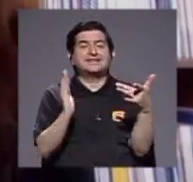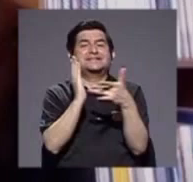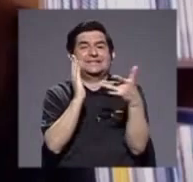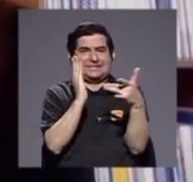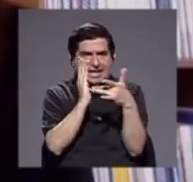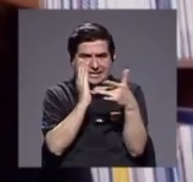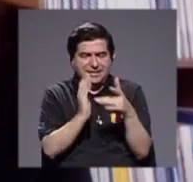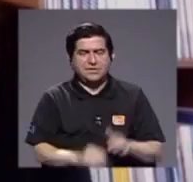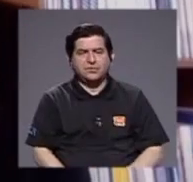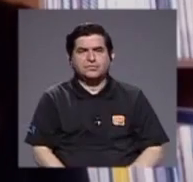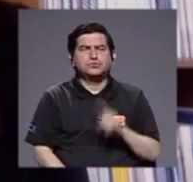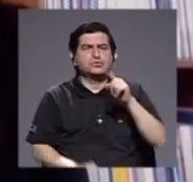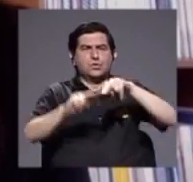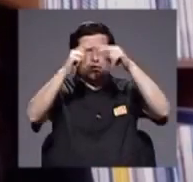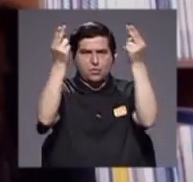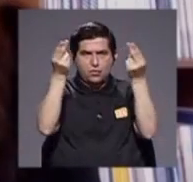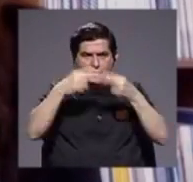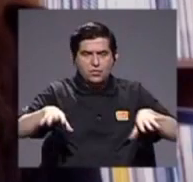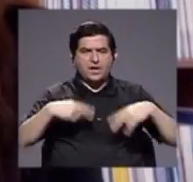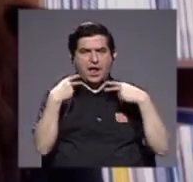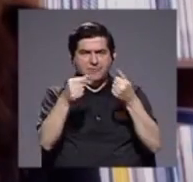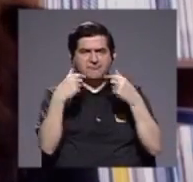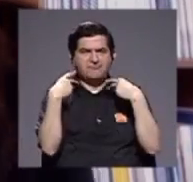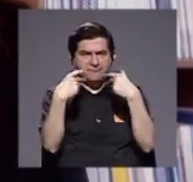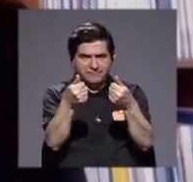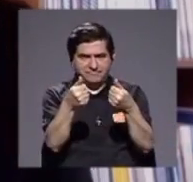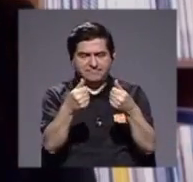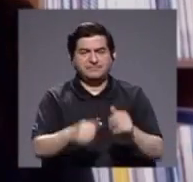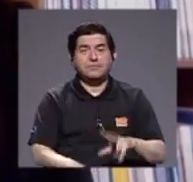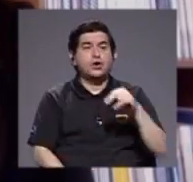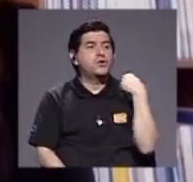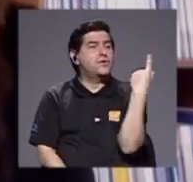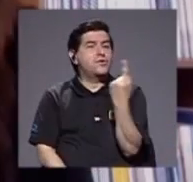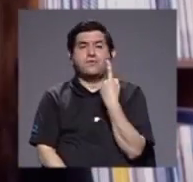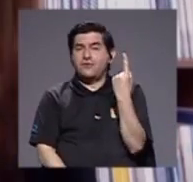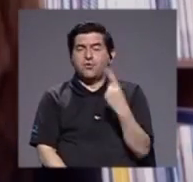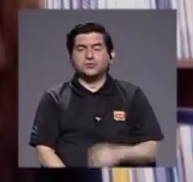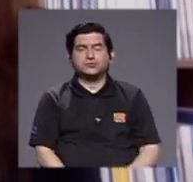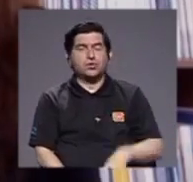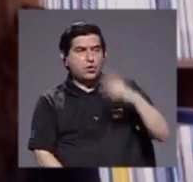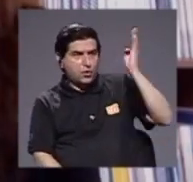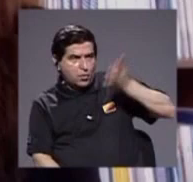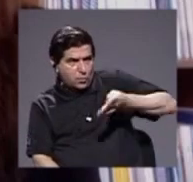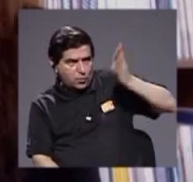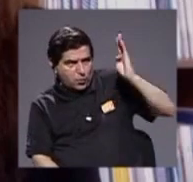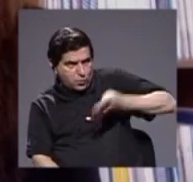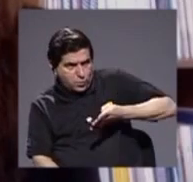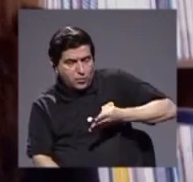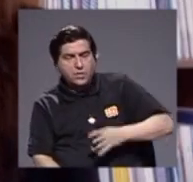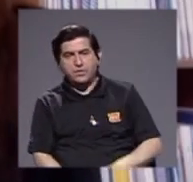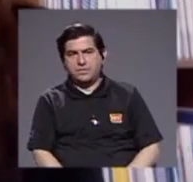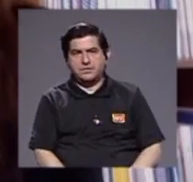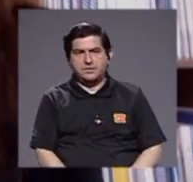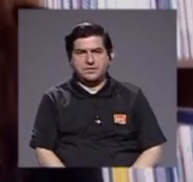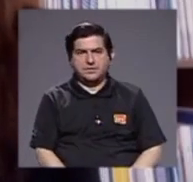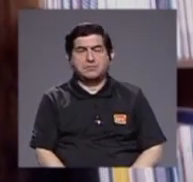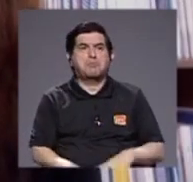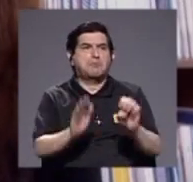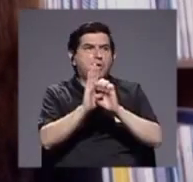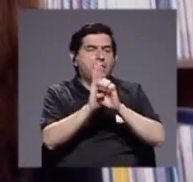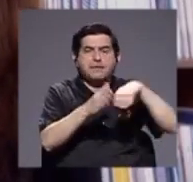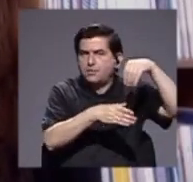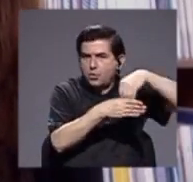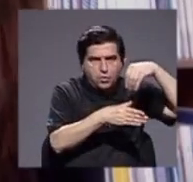Una internet de alta velocidad, no solamente para bajar, para bajar